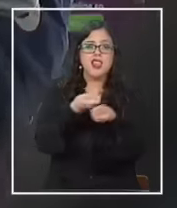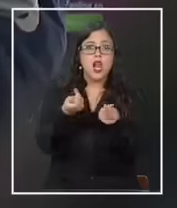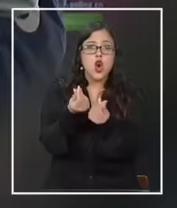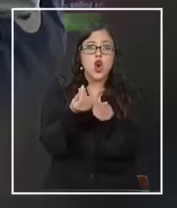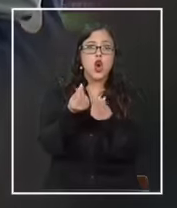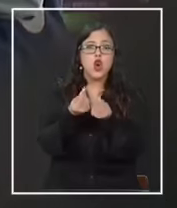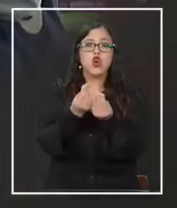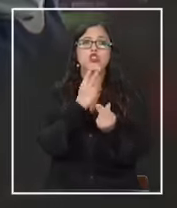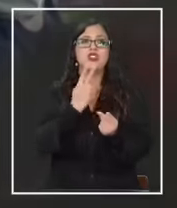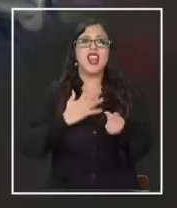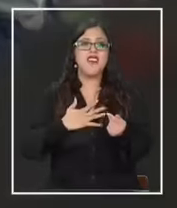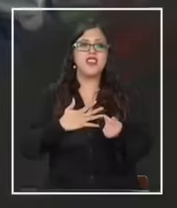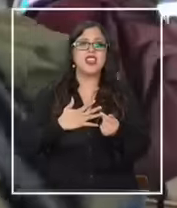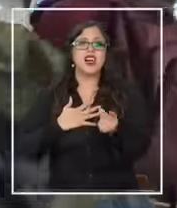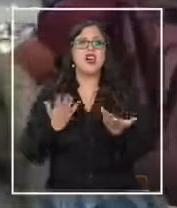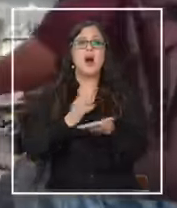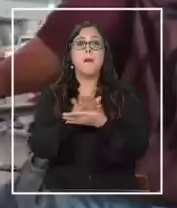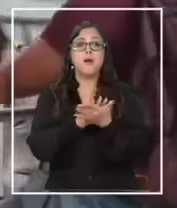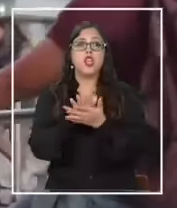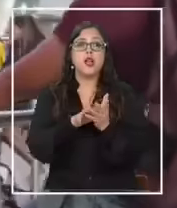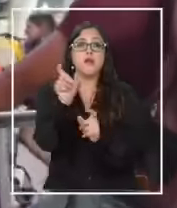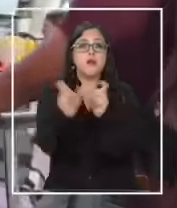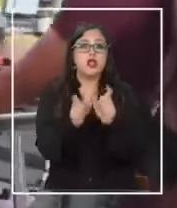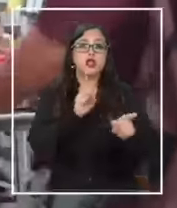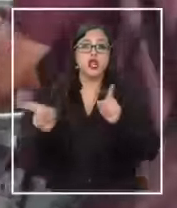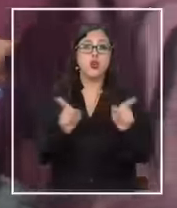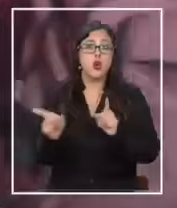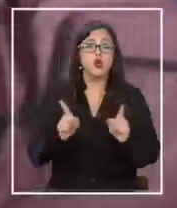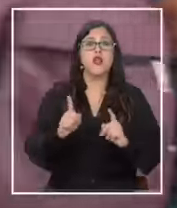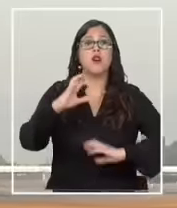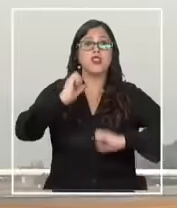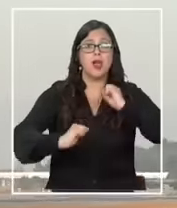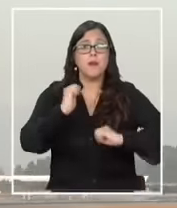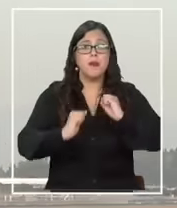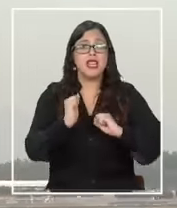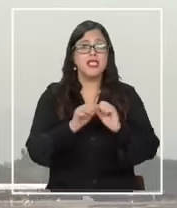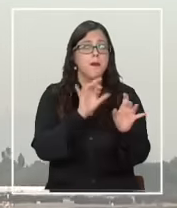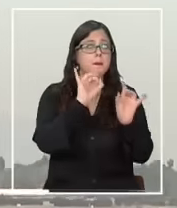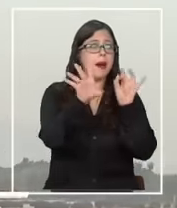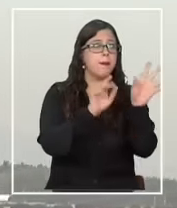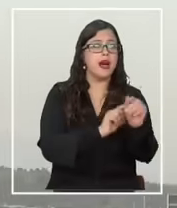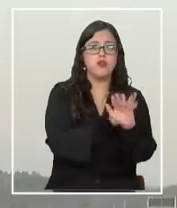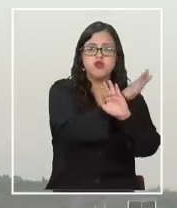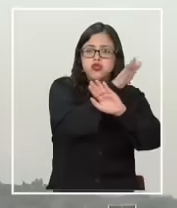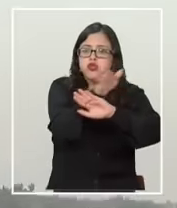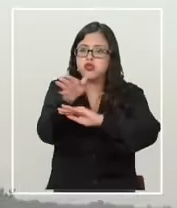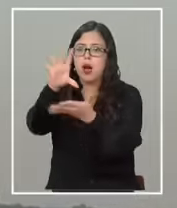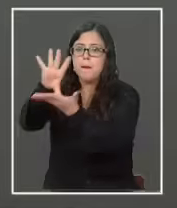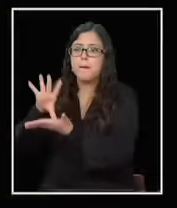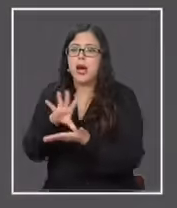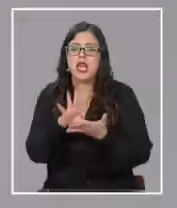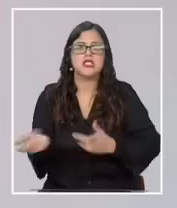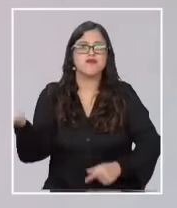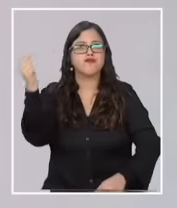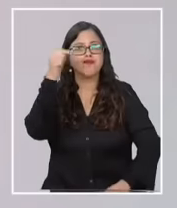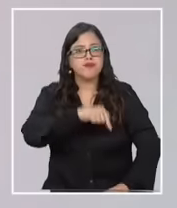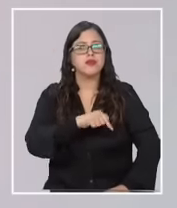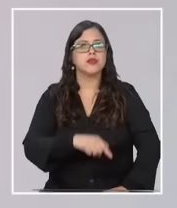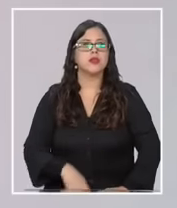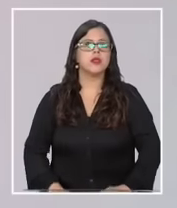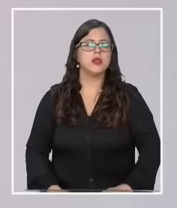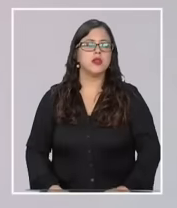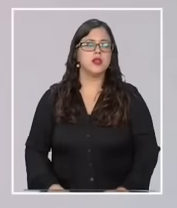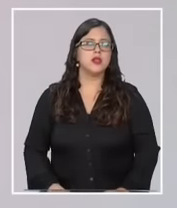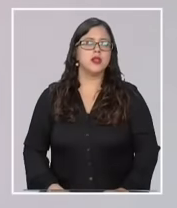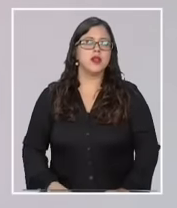insumo para el traslado de personal y ejecutivos de empresas a distintos países lo que buscan este índice y para eso se